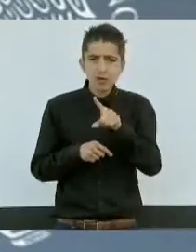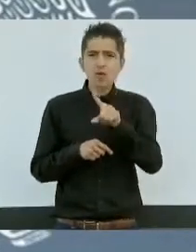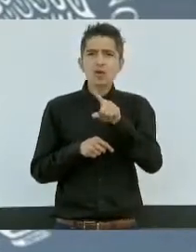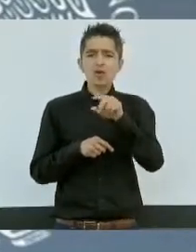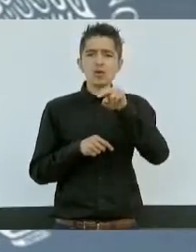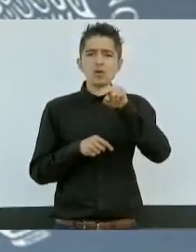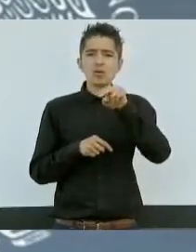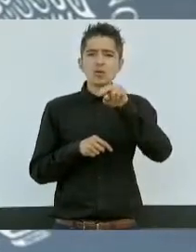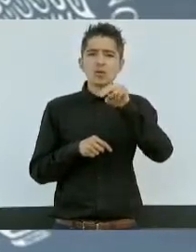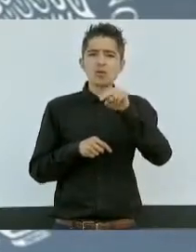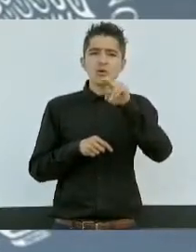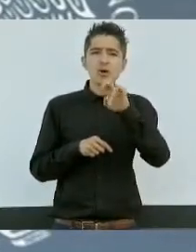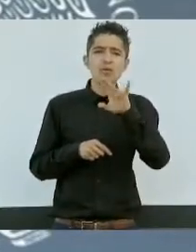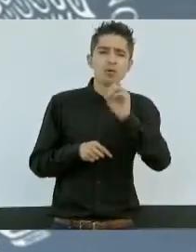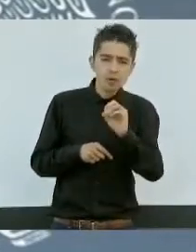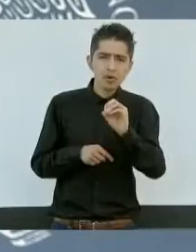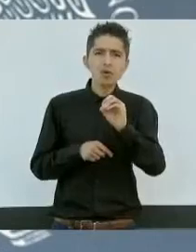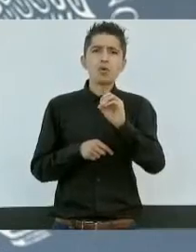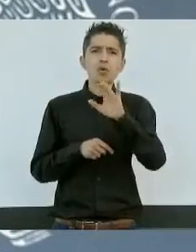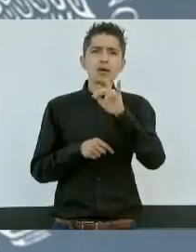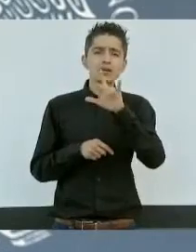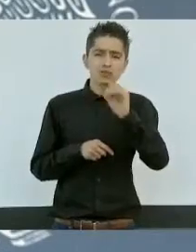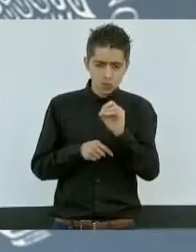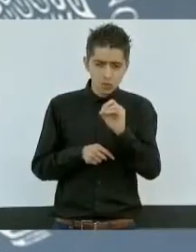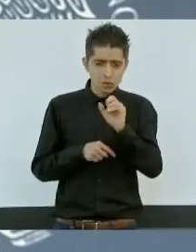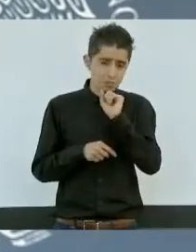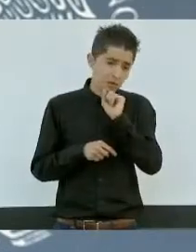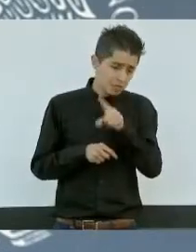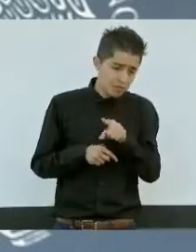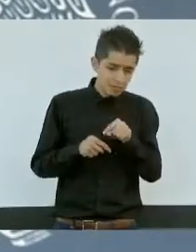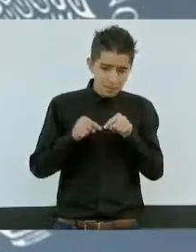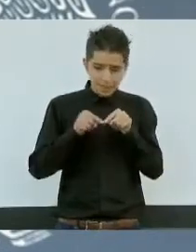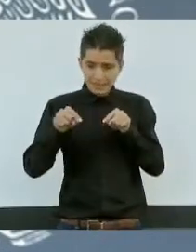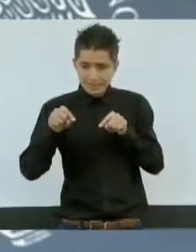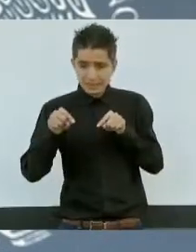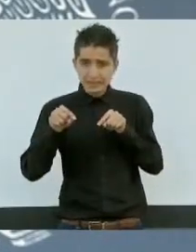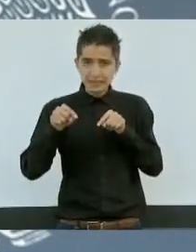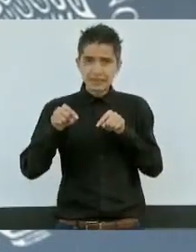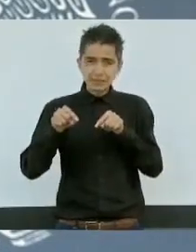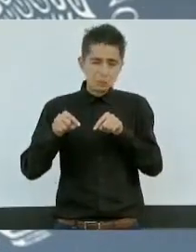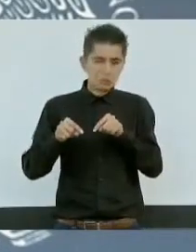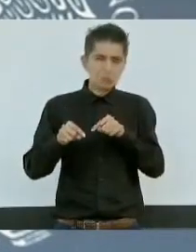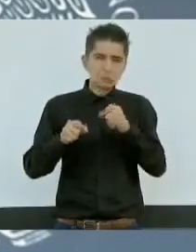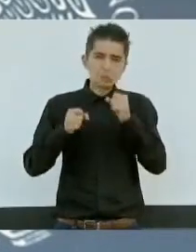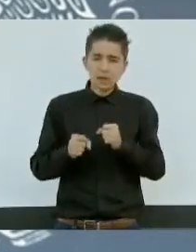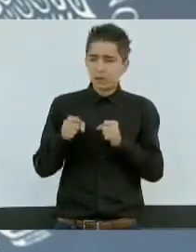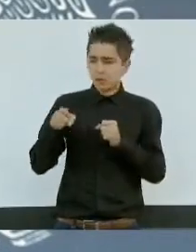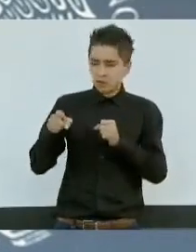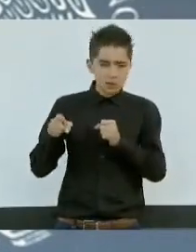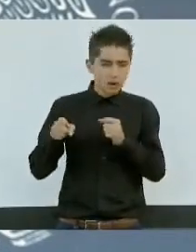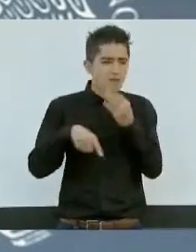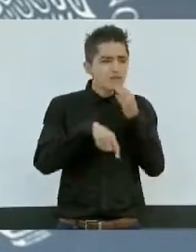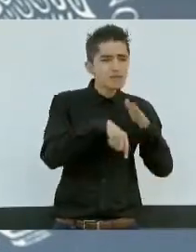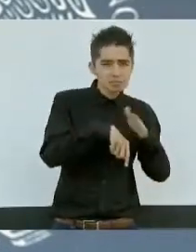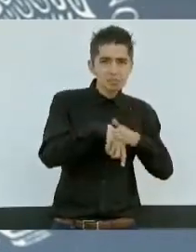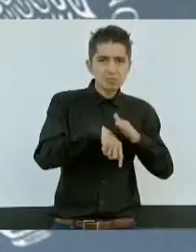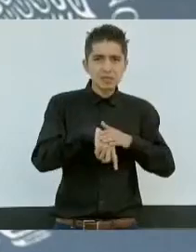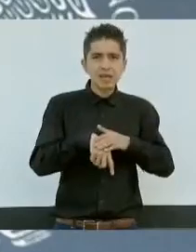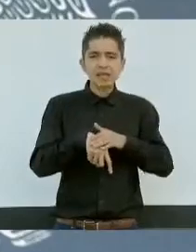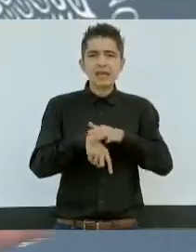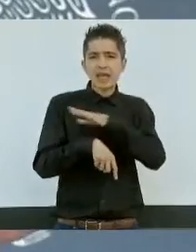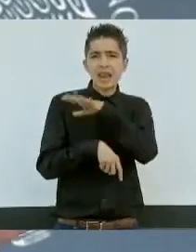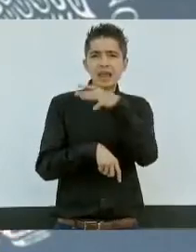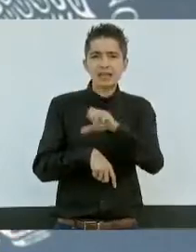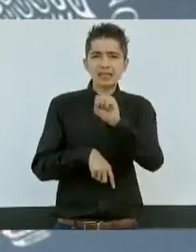Nuevurecho y seguramente mi general Sandoval le habrá que compartir la información. Hemos tenido extraordinarios